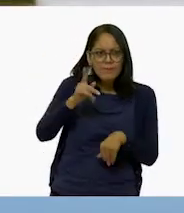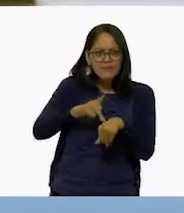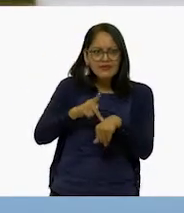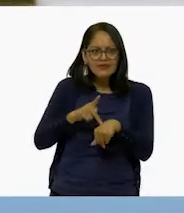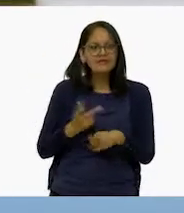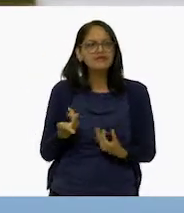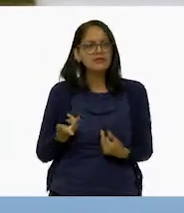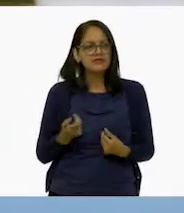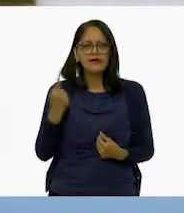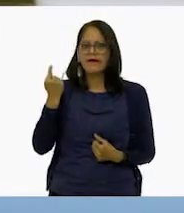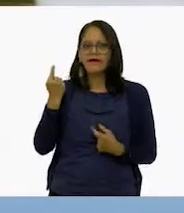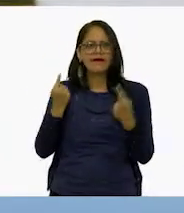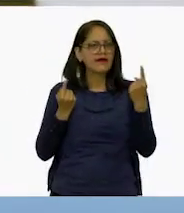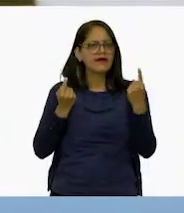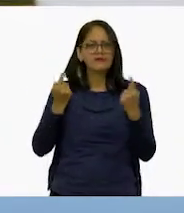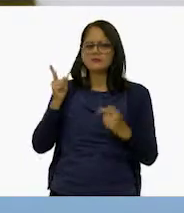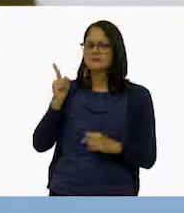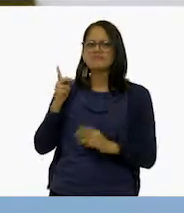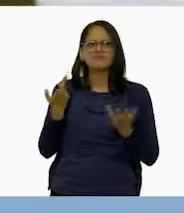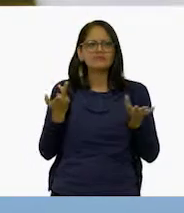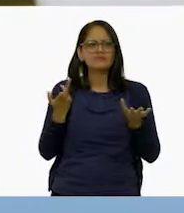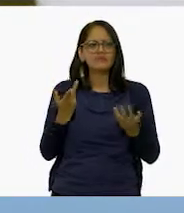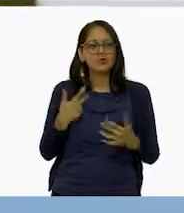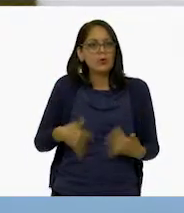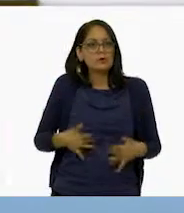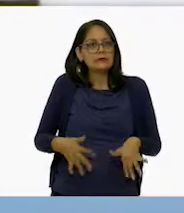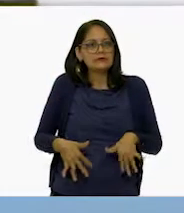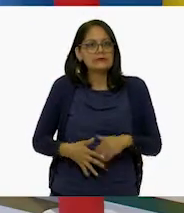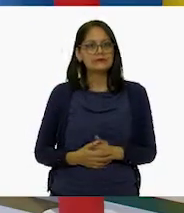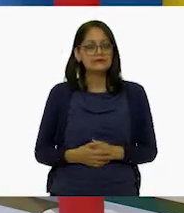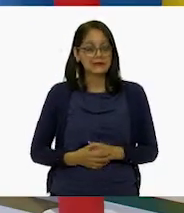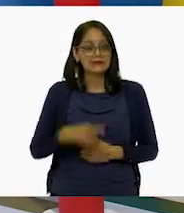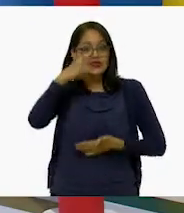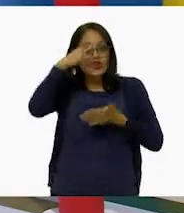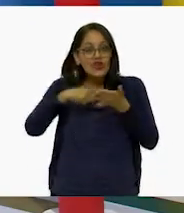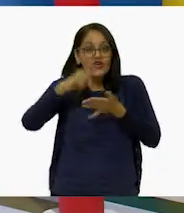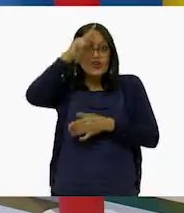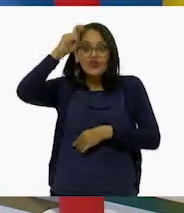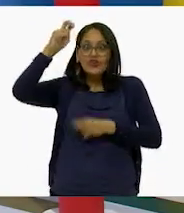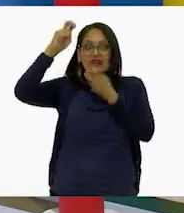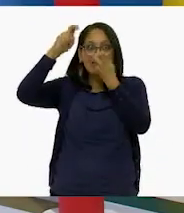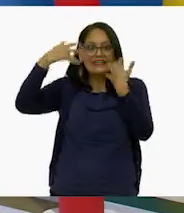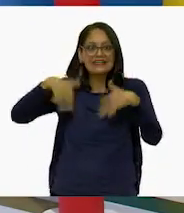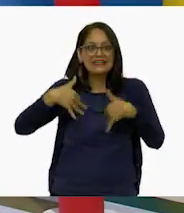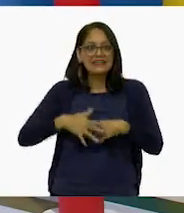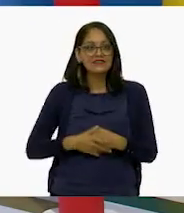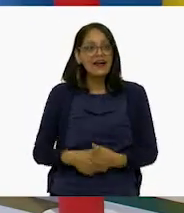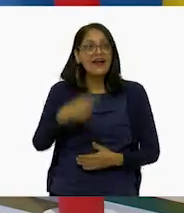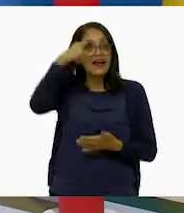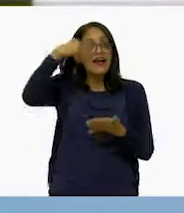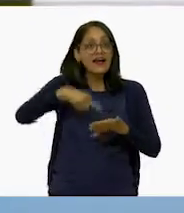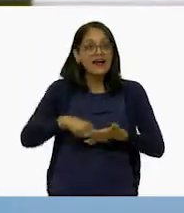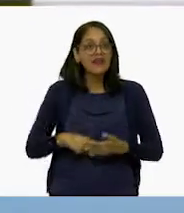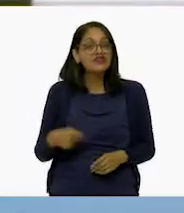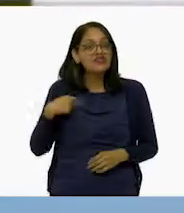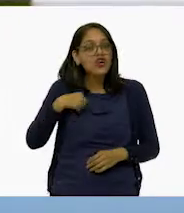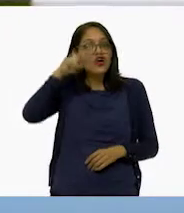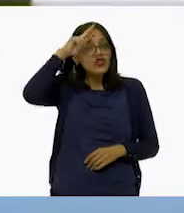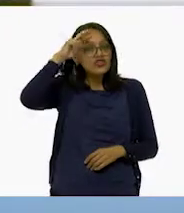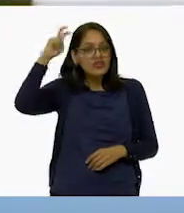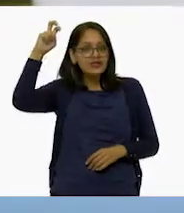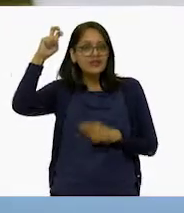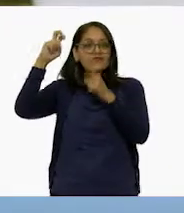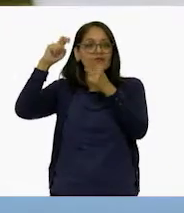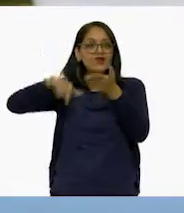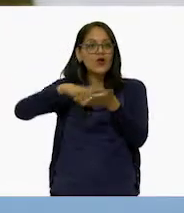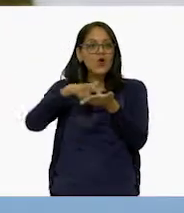¿Eh? ¿Eh? ¿Te juntas bien? ¡Ups! Creo que todo fue un sueño. ¡Oh! ¿Qué creen? Soñé con un lugar